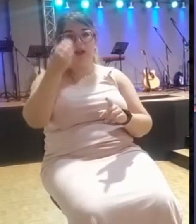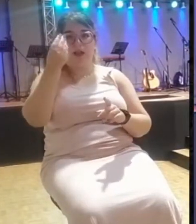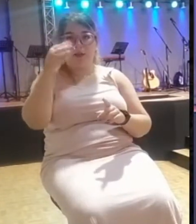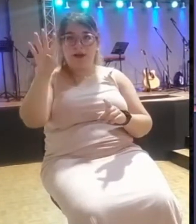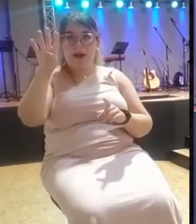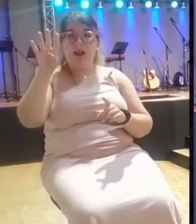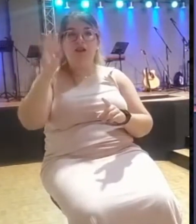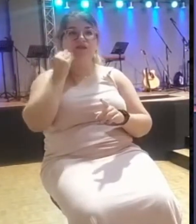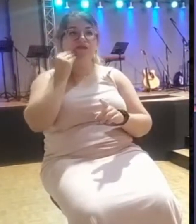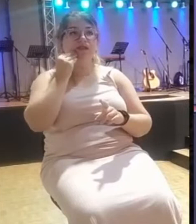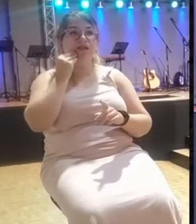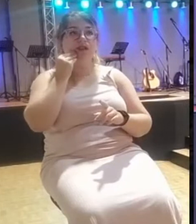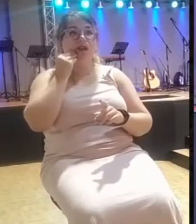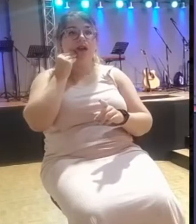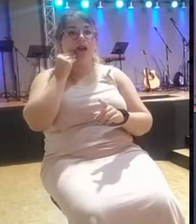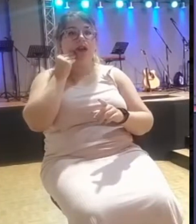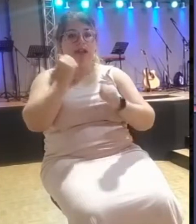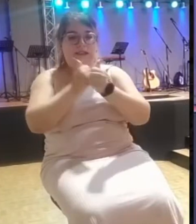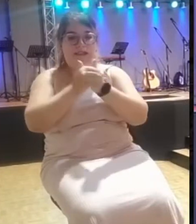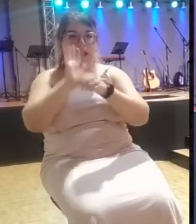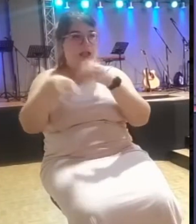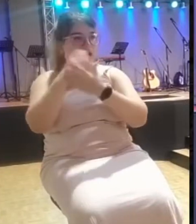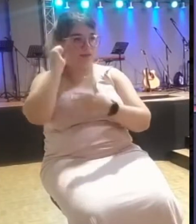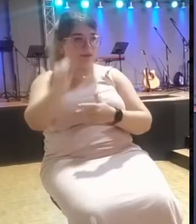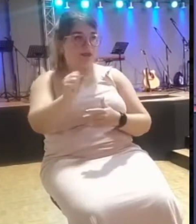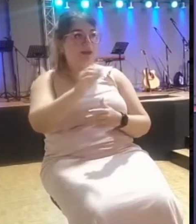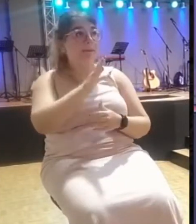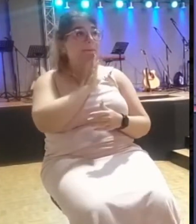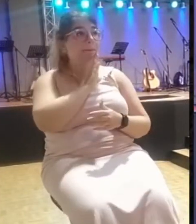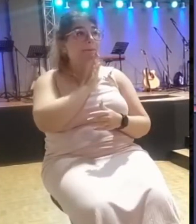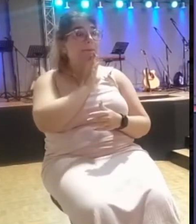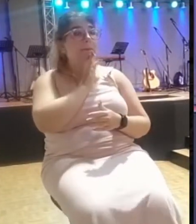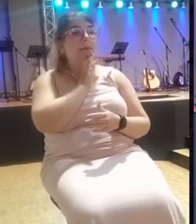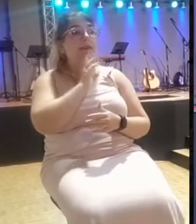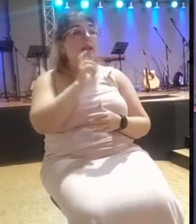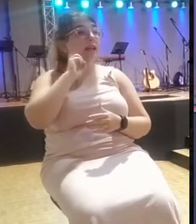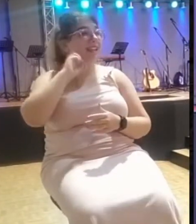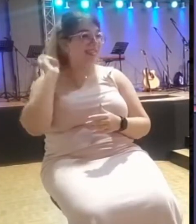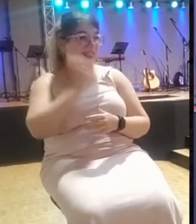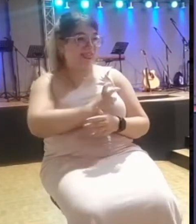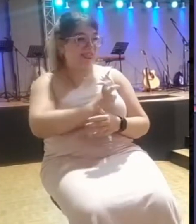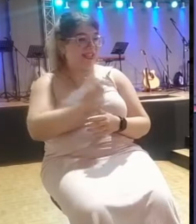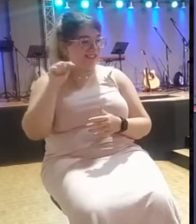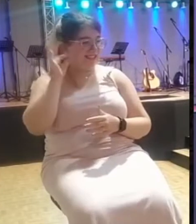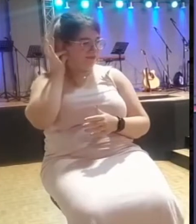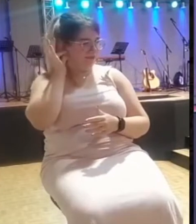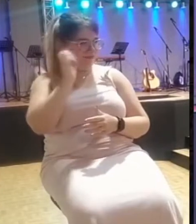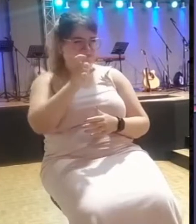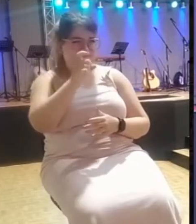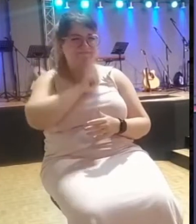Pero no está ahí el asunto. El asunto es que ahora Jezabel, esta mujer malvada,